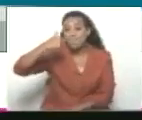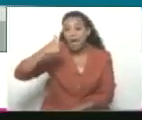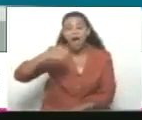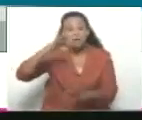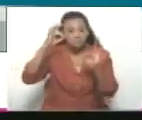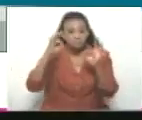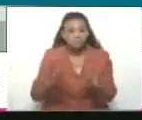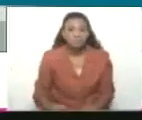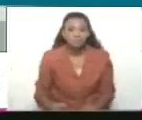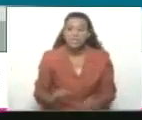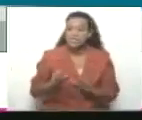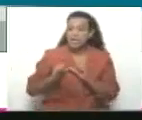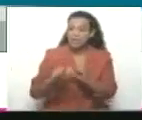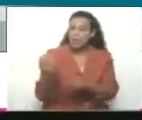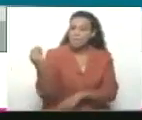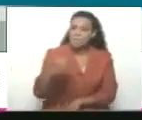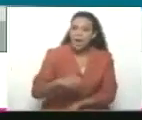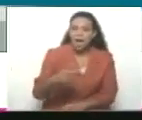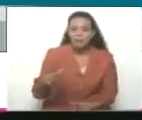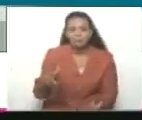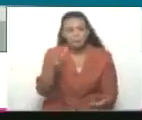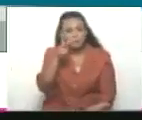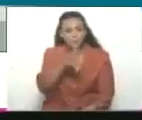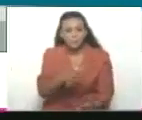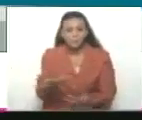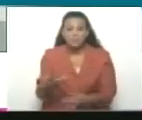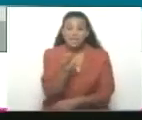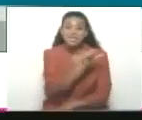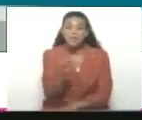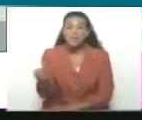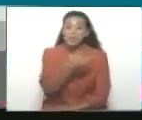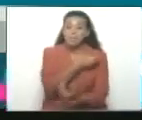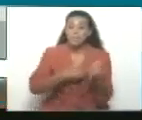las navidades. Seguimos avanzando, vamos a ver, semana presidencial, adelante.